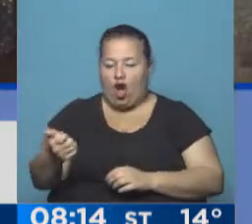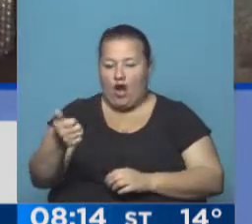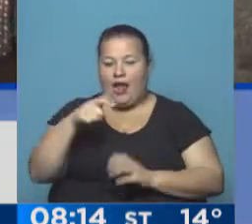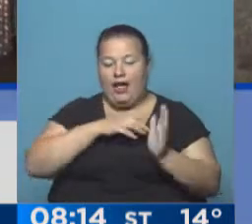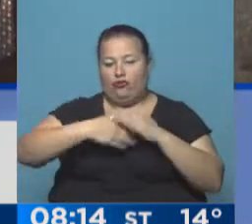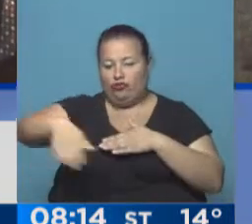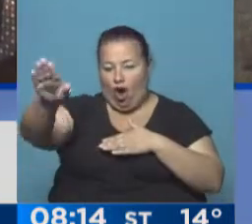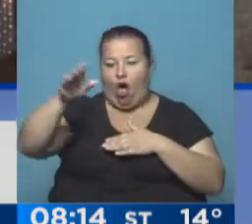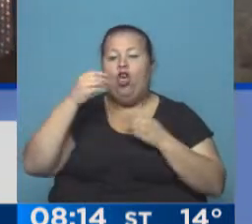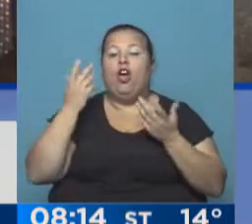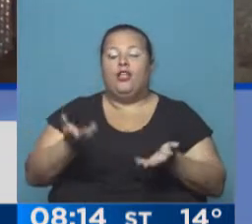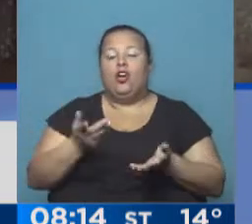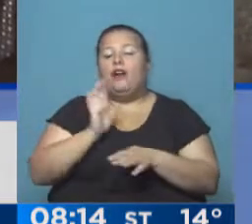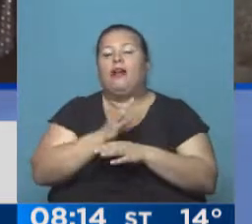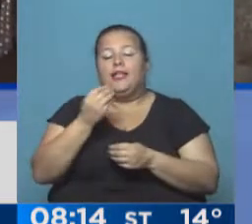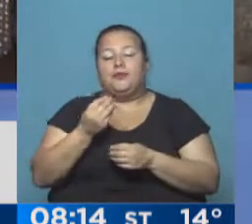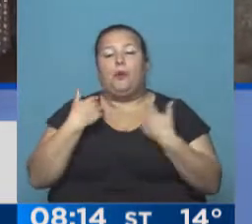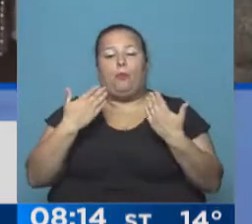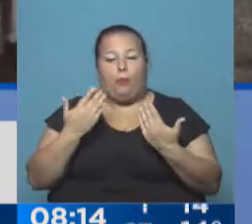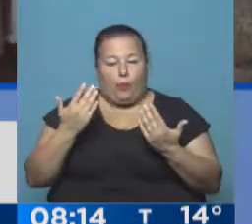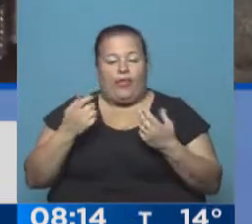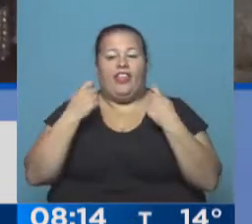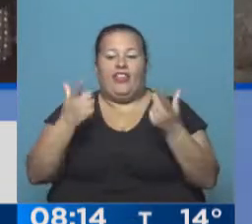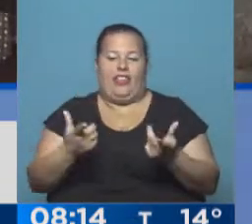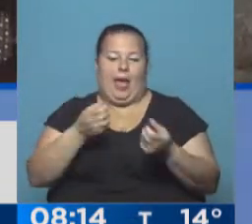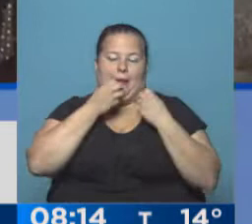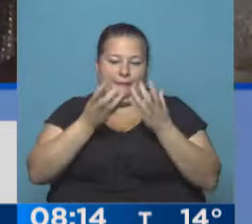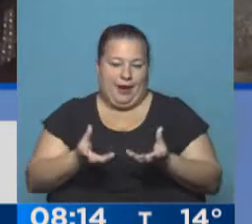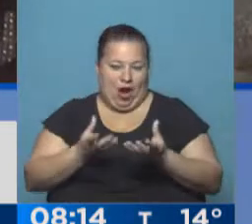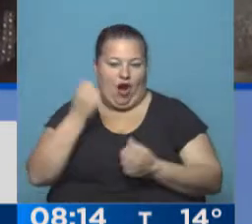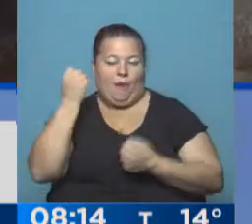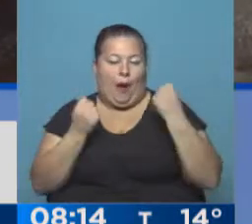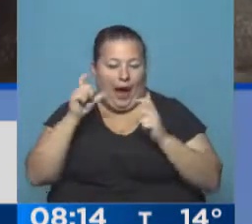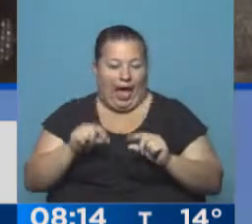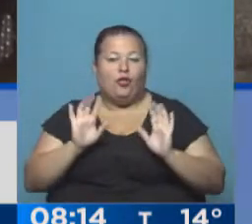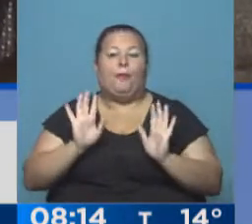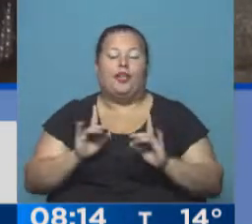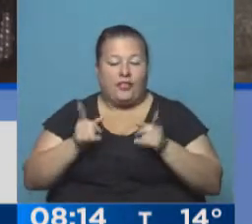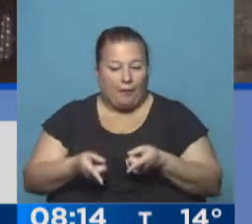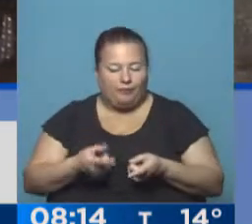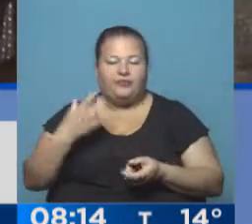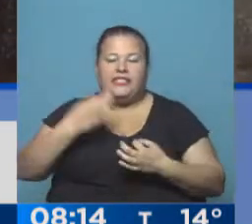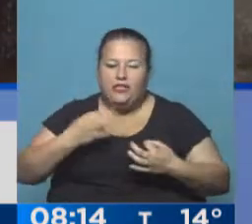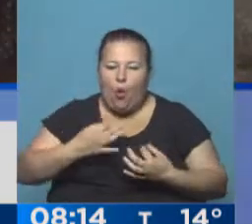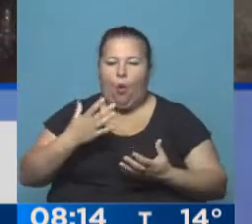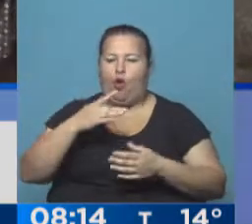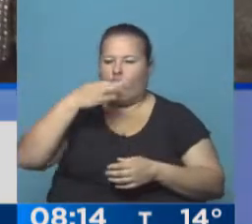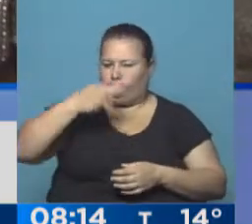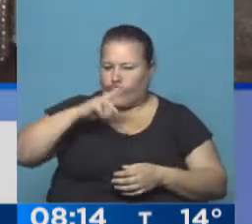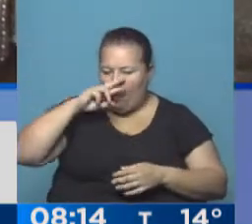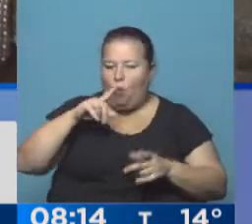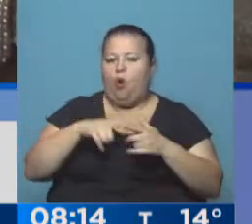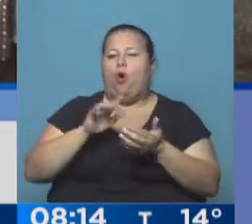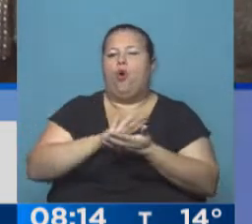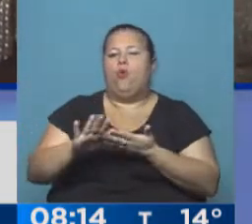en ese tramo, lo que significará poder brindar un servicio económico, pero además confiable, sofisticado, como es